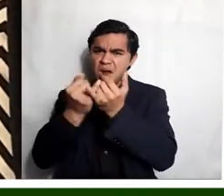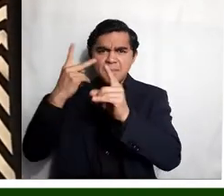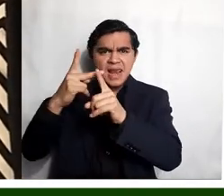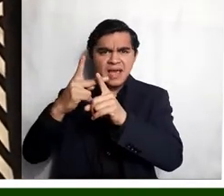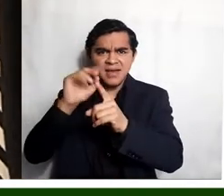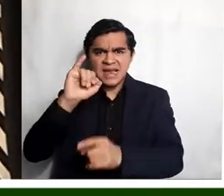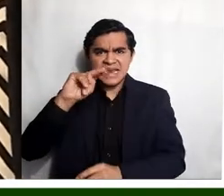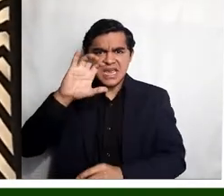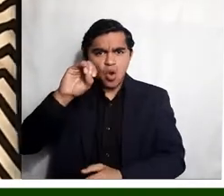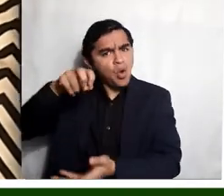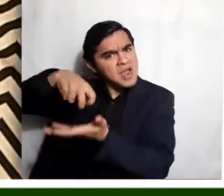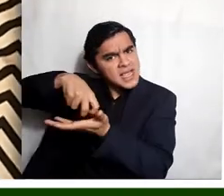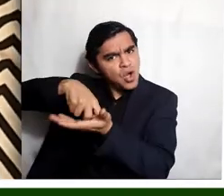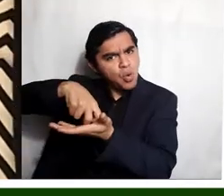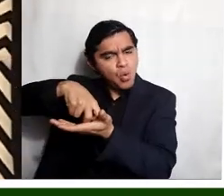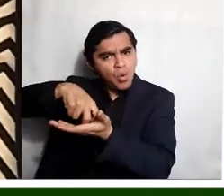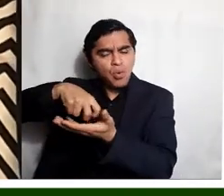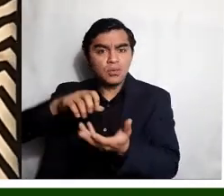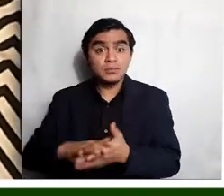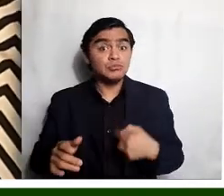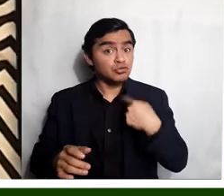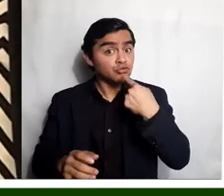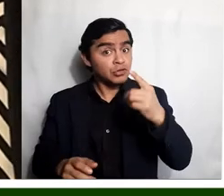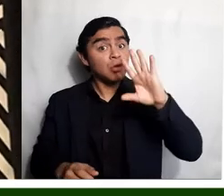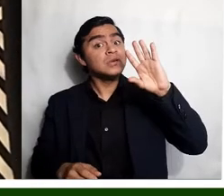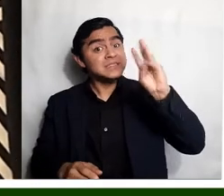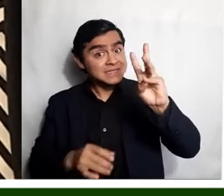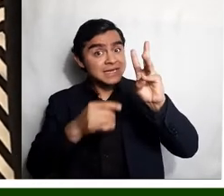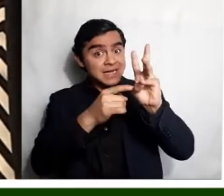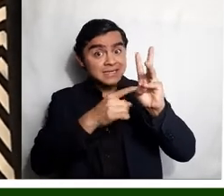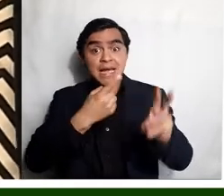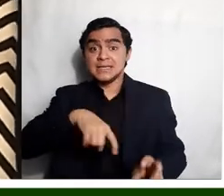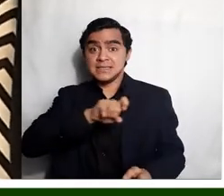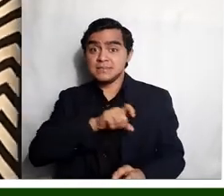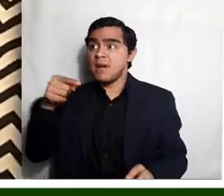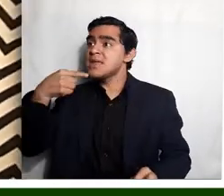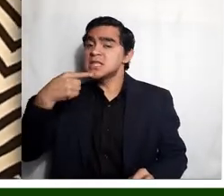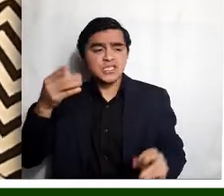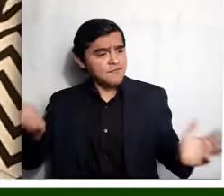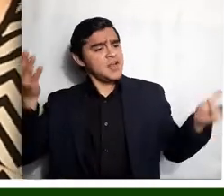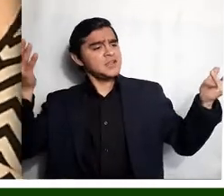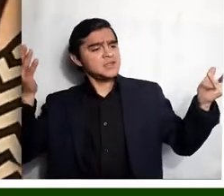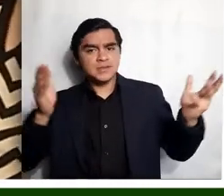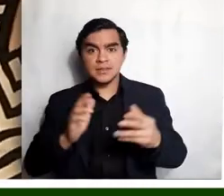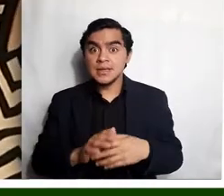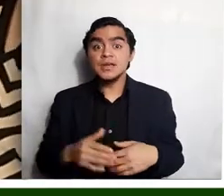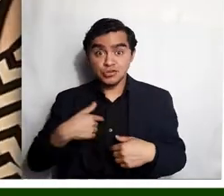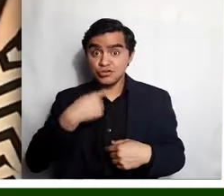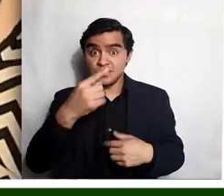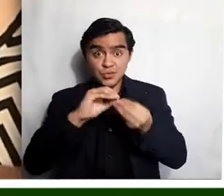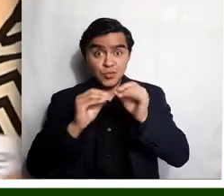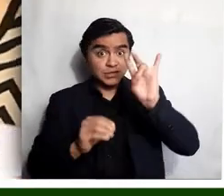hinco. Yo me hinco. Si digo seis, en España dicen de ellos. Si digo siete,